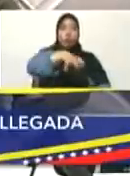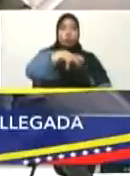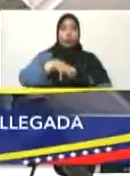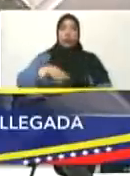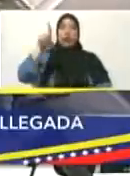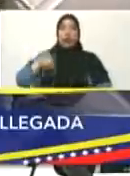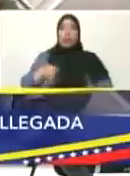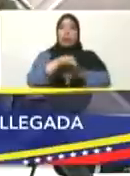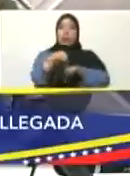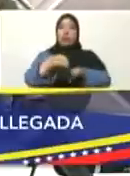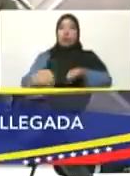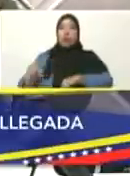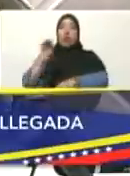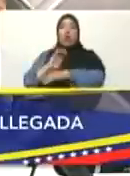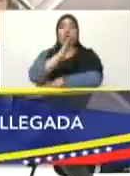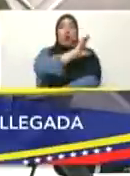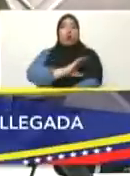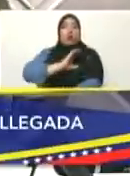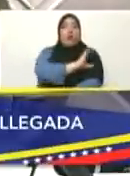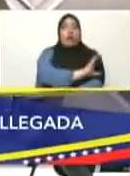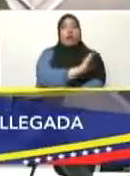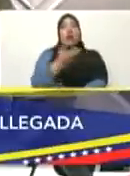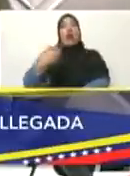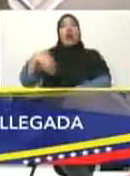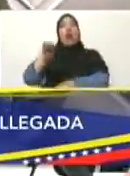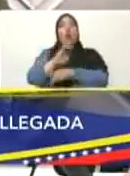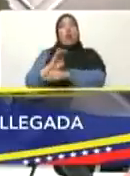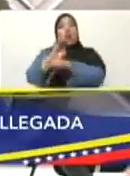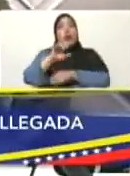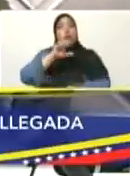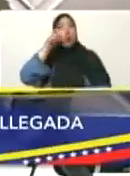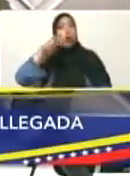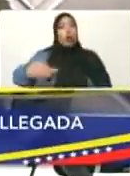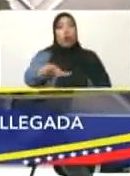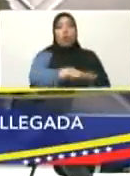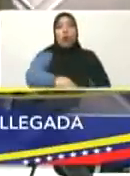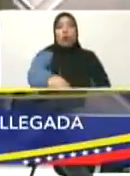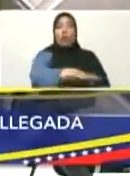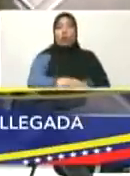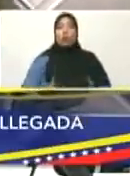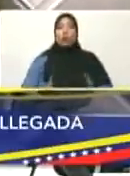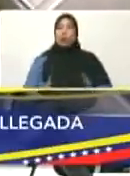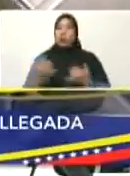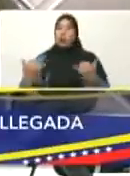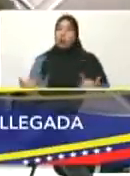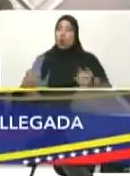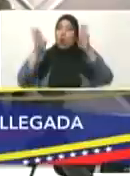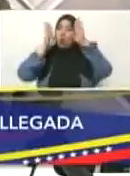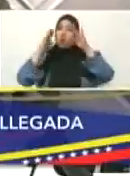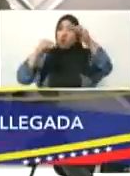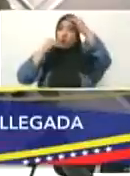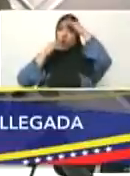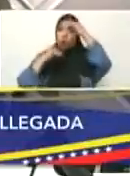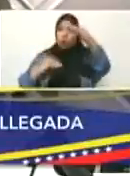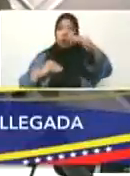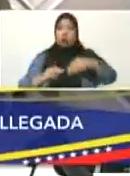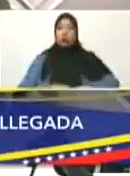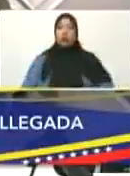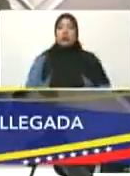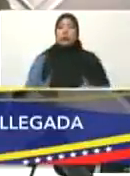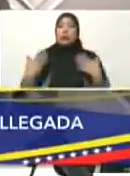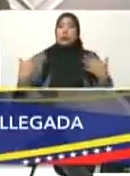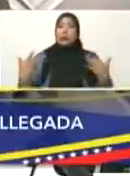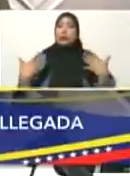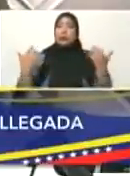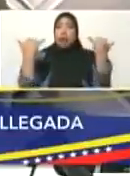de protección civil, vamos a cuidar a nuestro pueblo, a protegerlo. Vamos a auxiliarlo en esta emergencia que